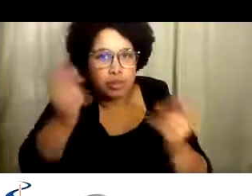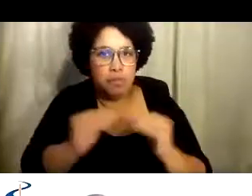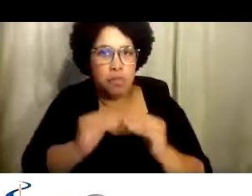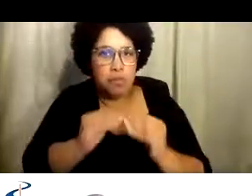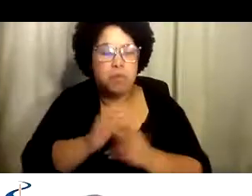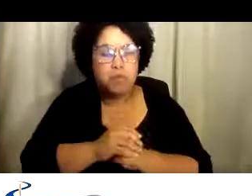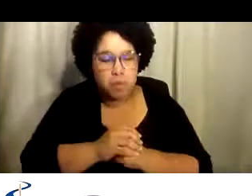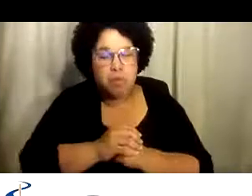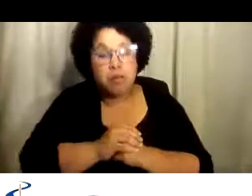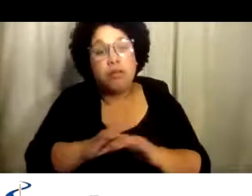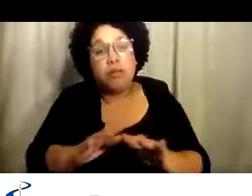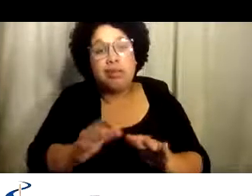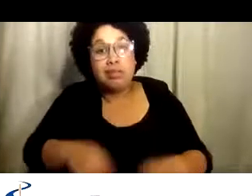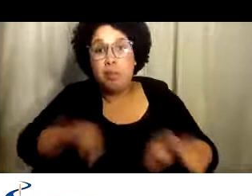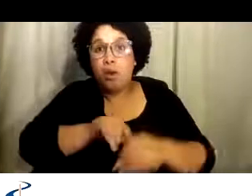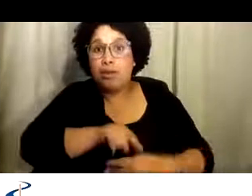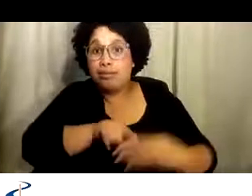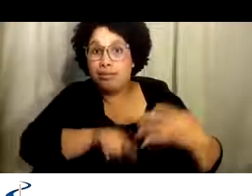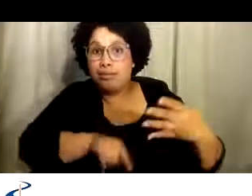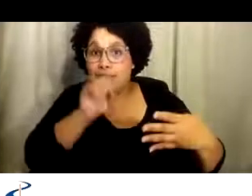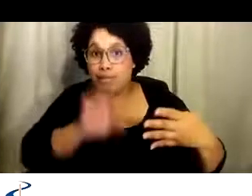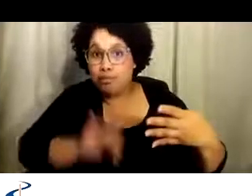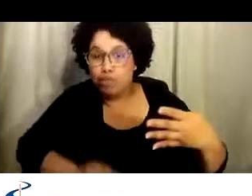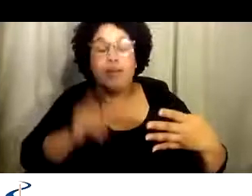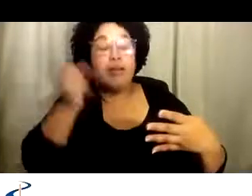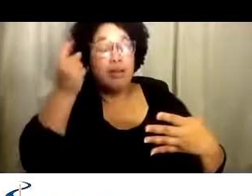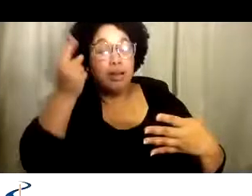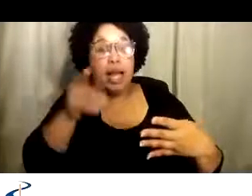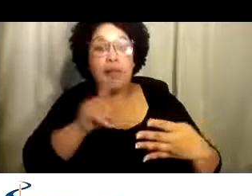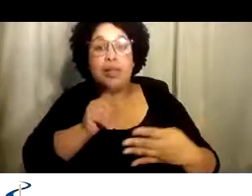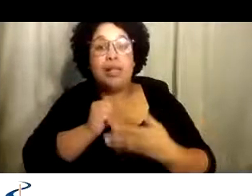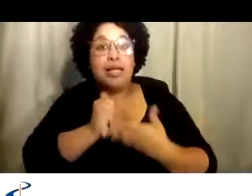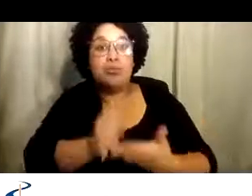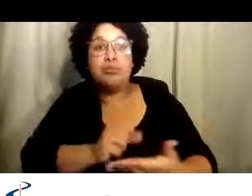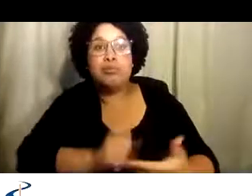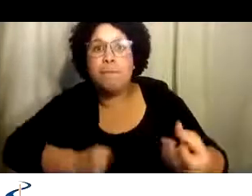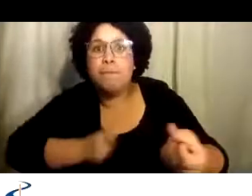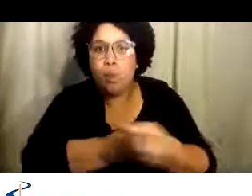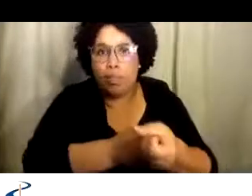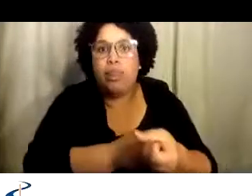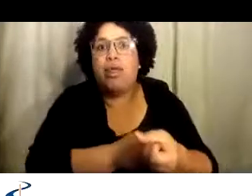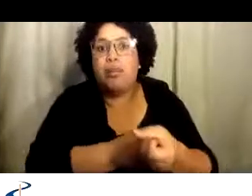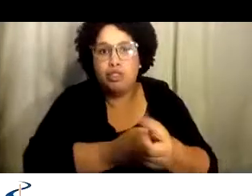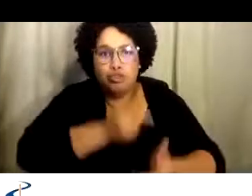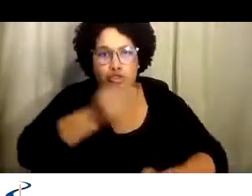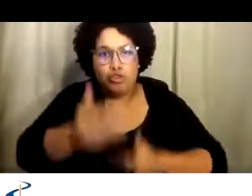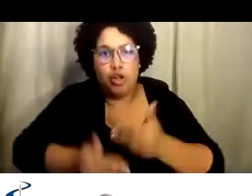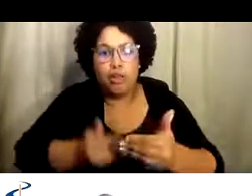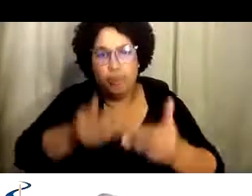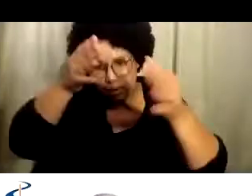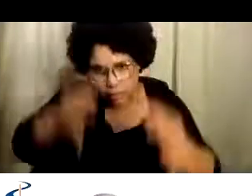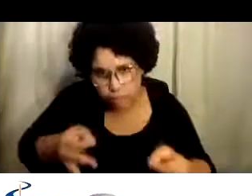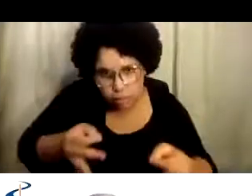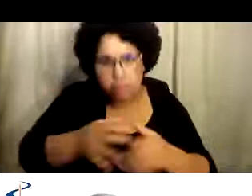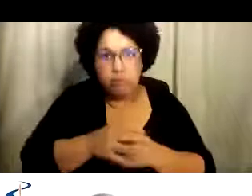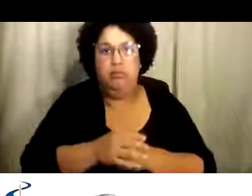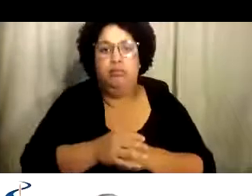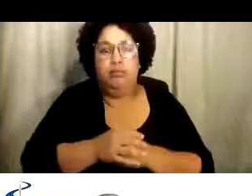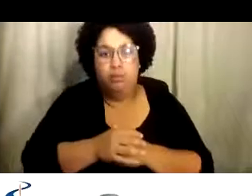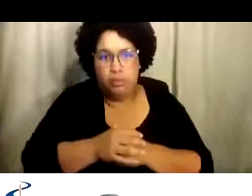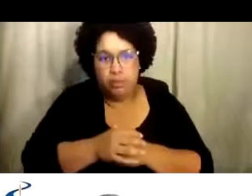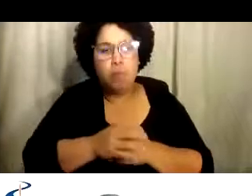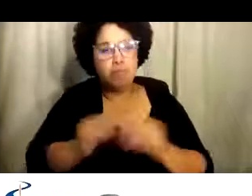información, cómo podemos ayudarles a entender. Y por entender esos puntos claves, nosotros podemos apoyarles a ellos en la toma de una